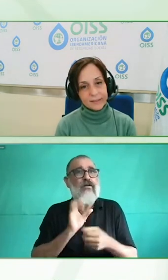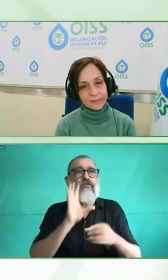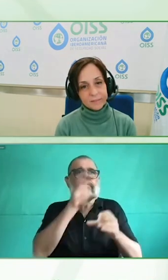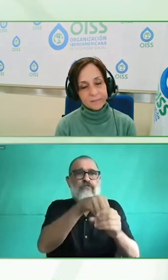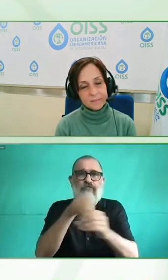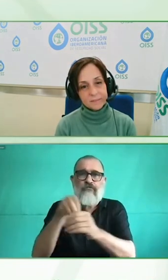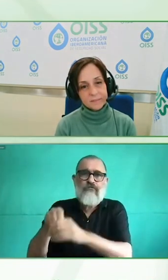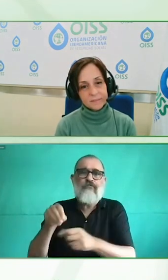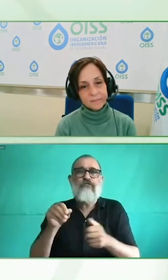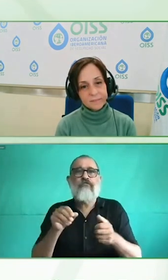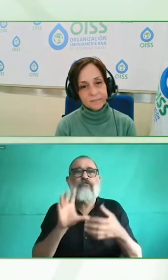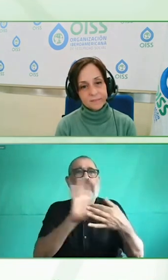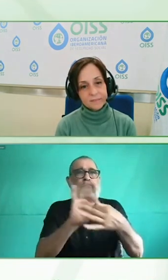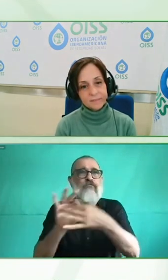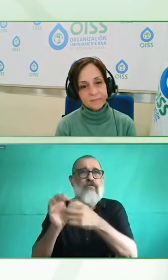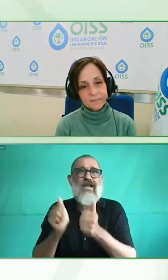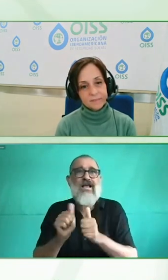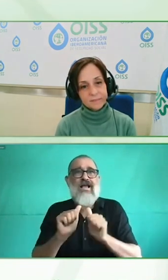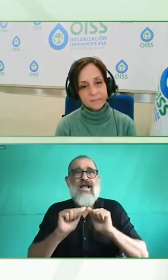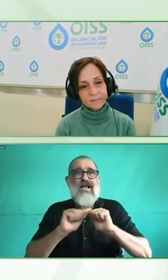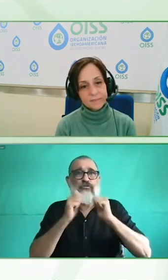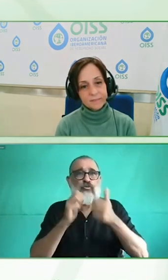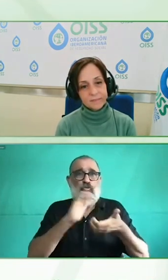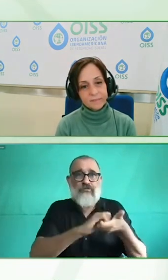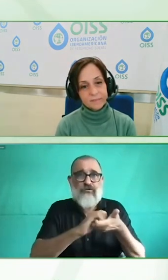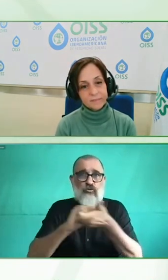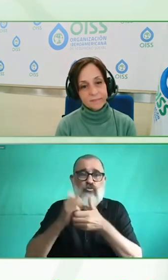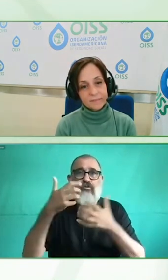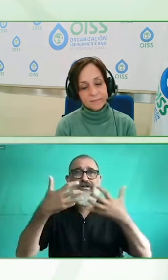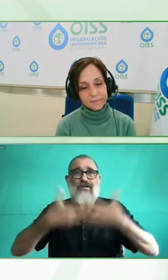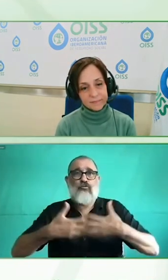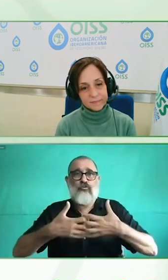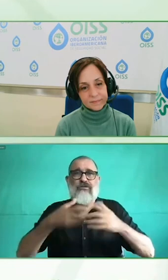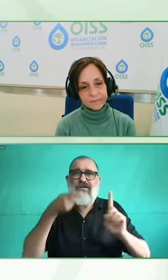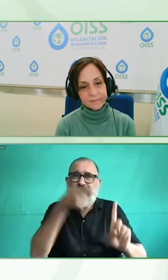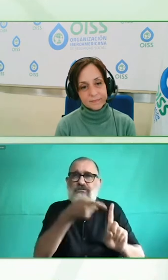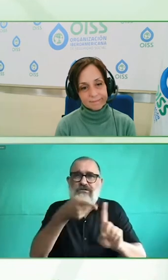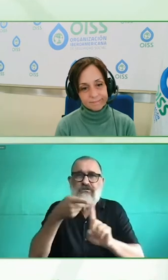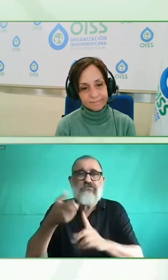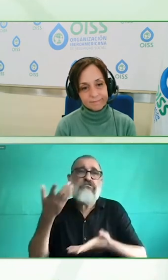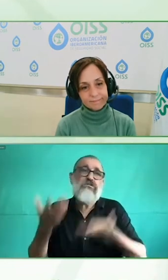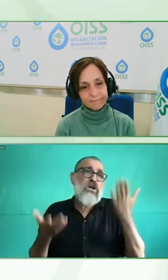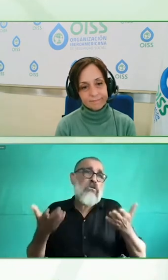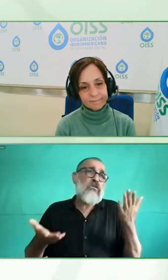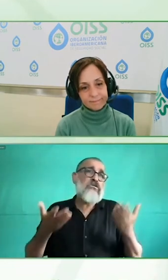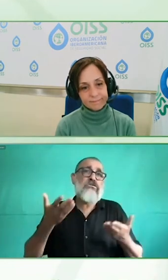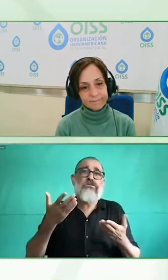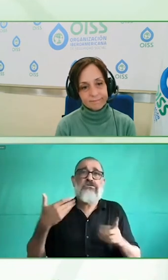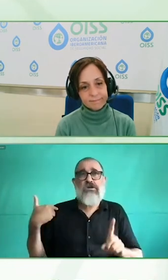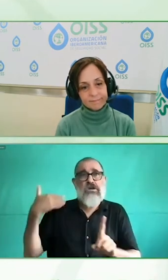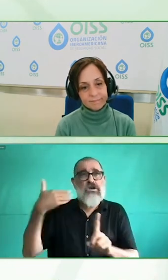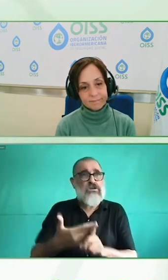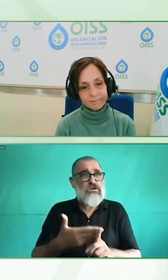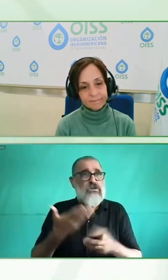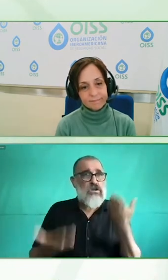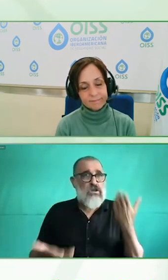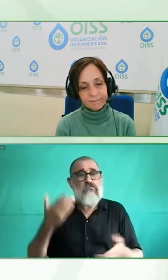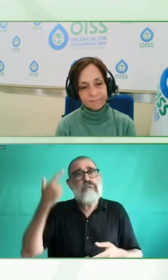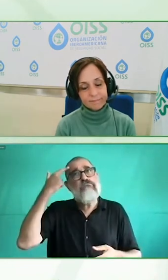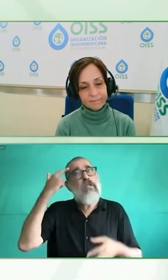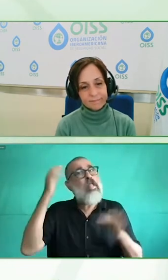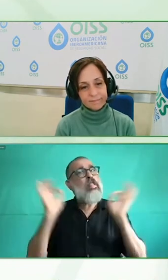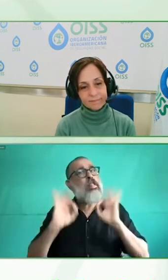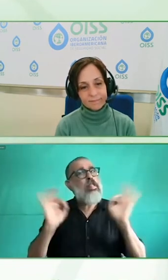colaborar en conjunto para aumentar nuestro impacto en la inclusión de personas con